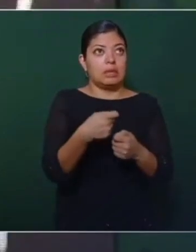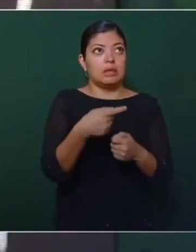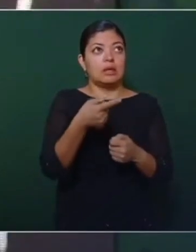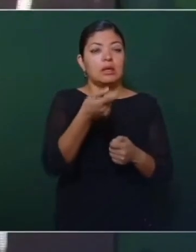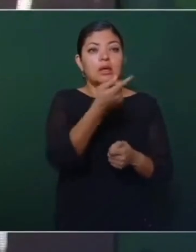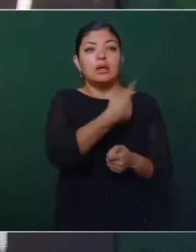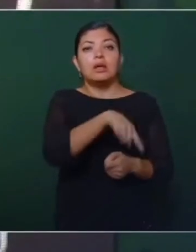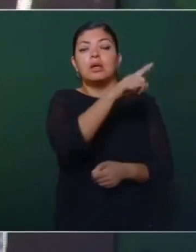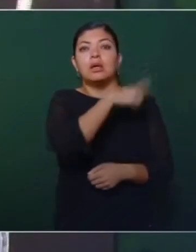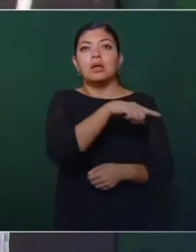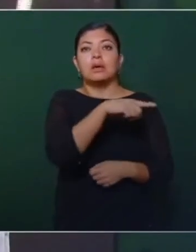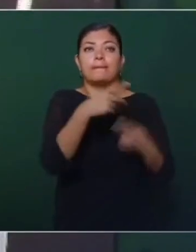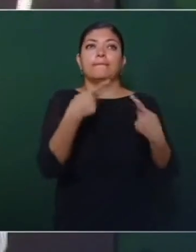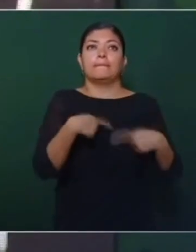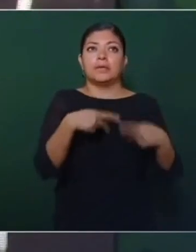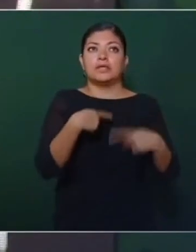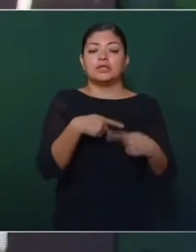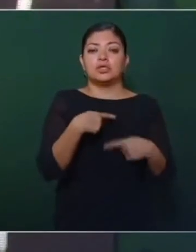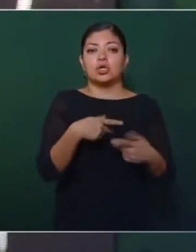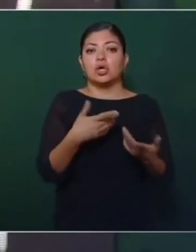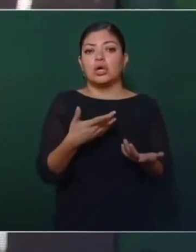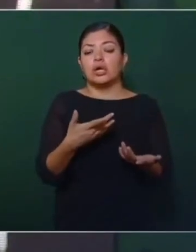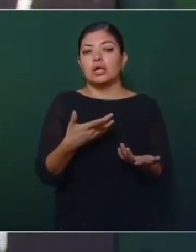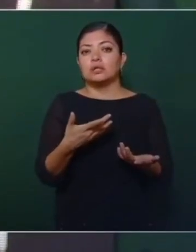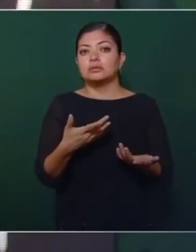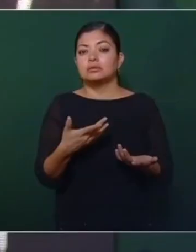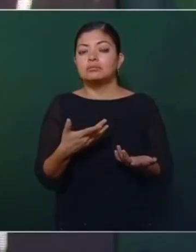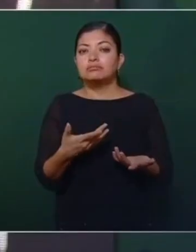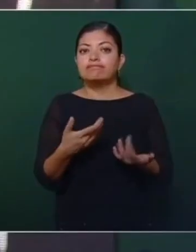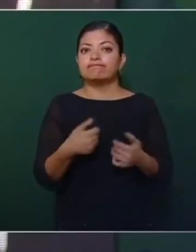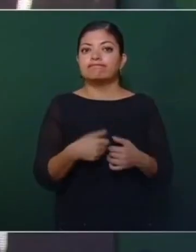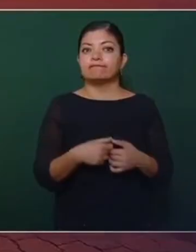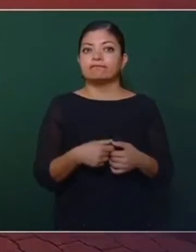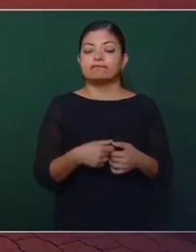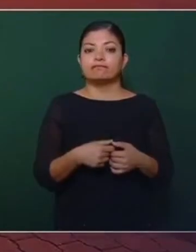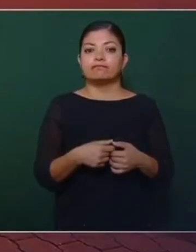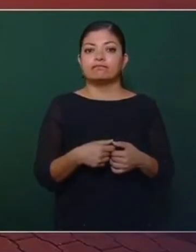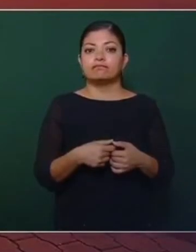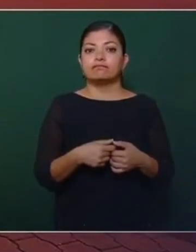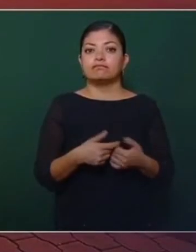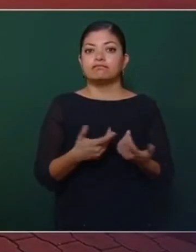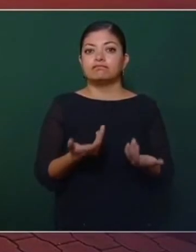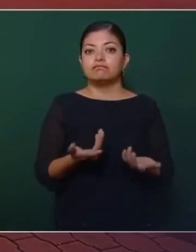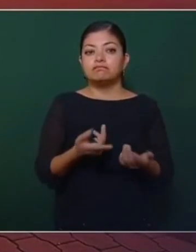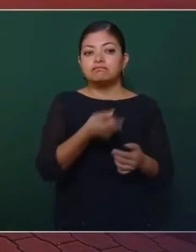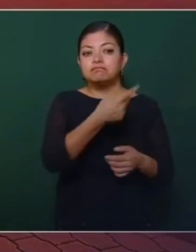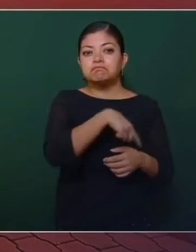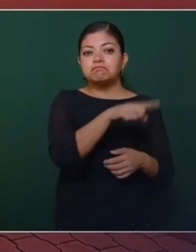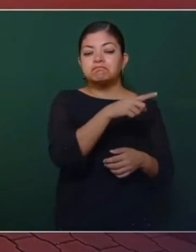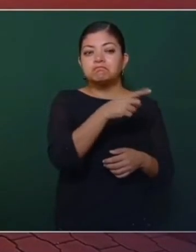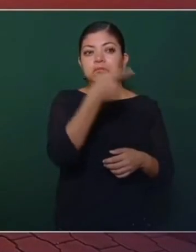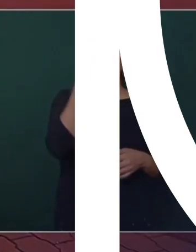los intelectuales orgánicos.